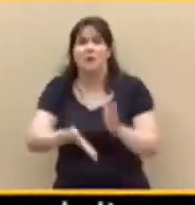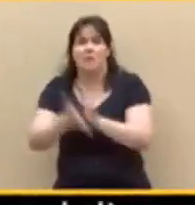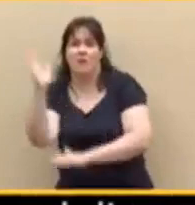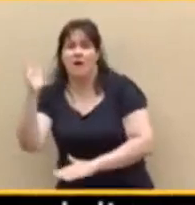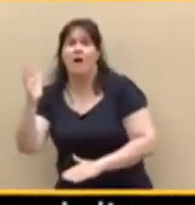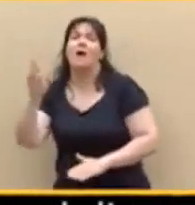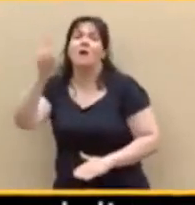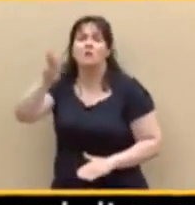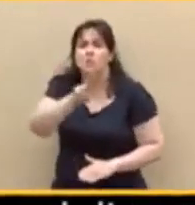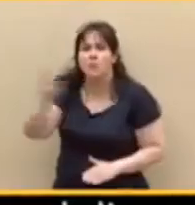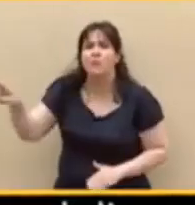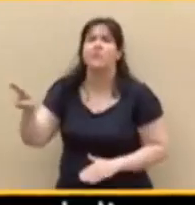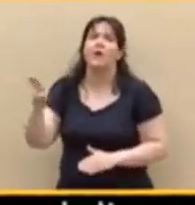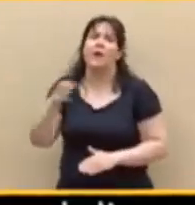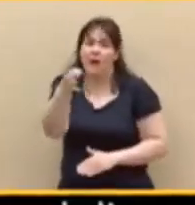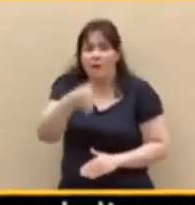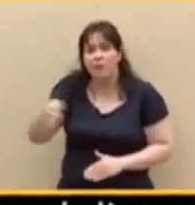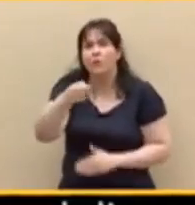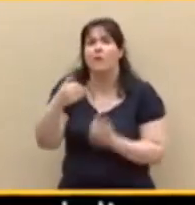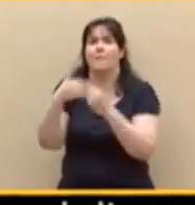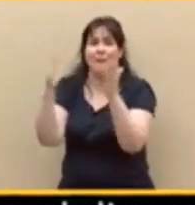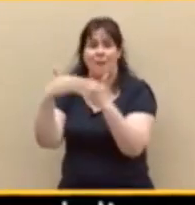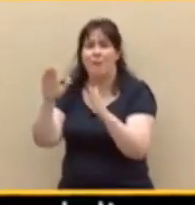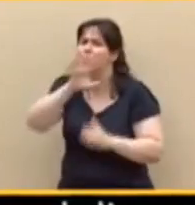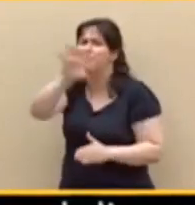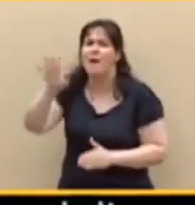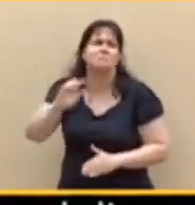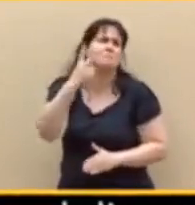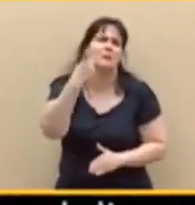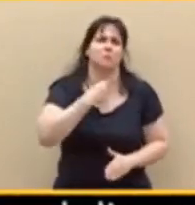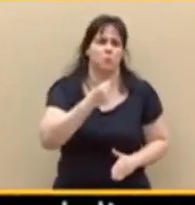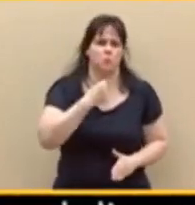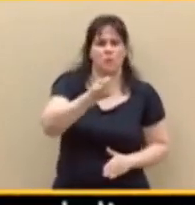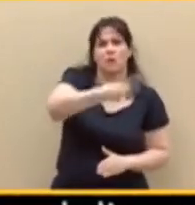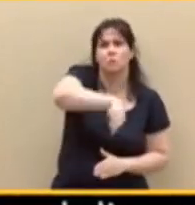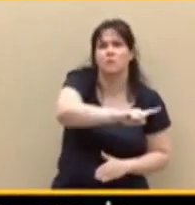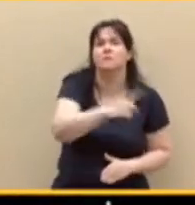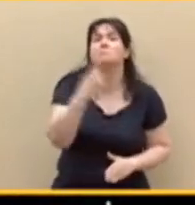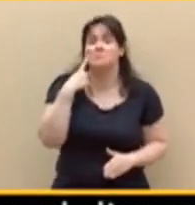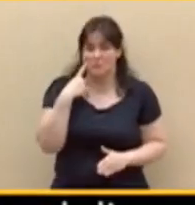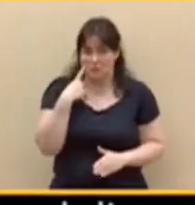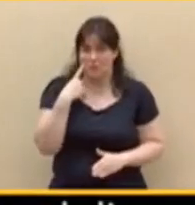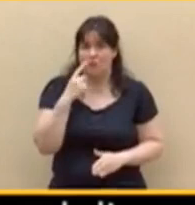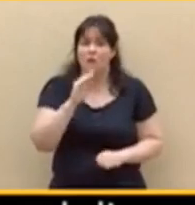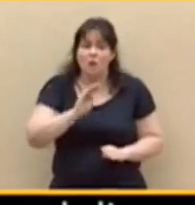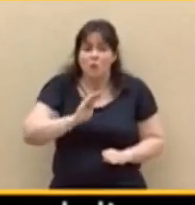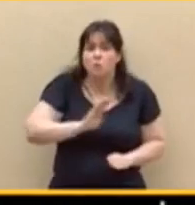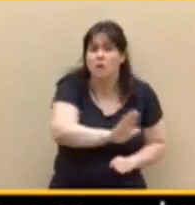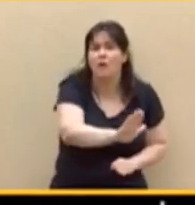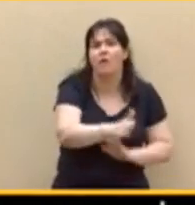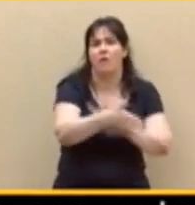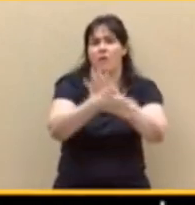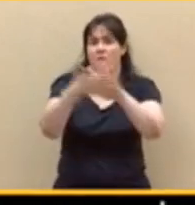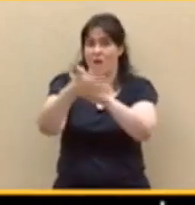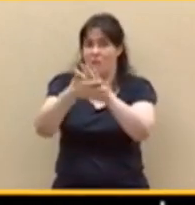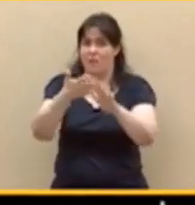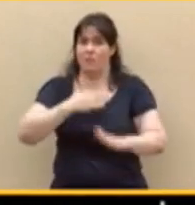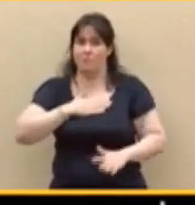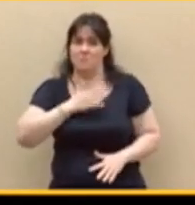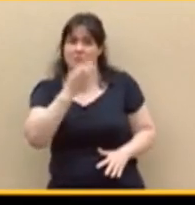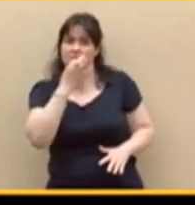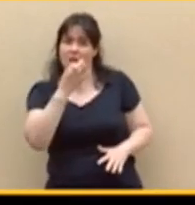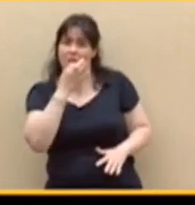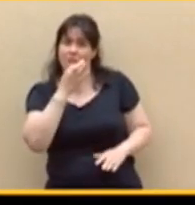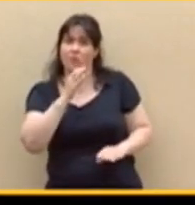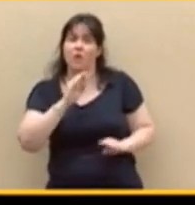es la patria que más les gusta a ustedes. Mire, usted ha hablado de mi intervención y de su templanza y de